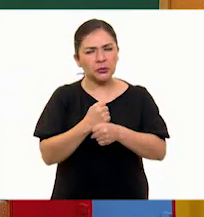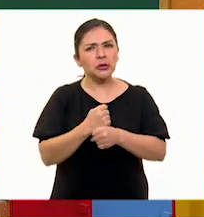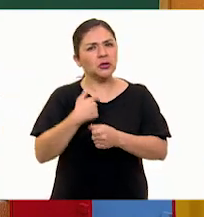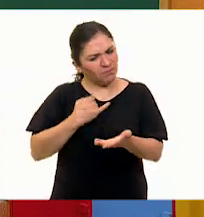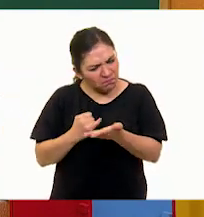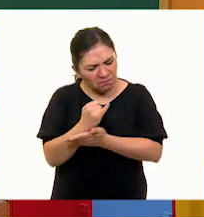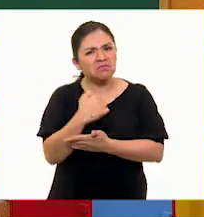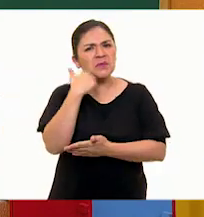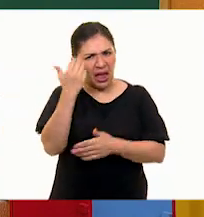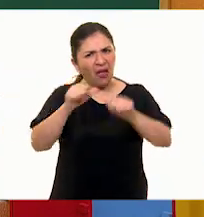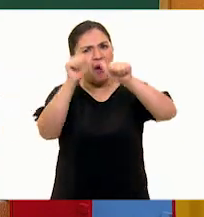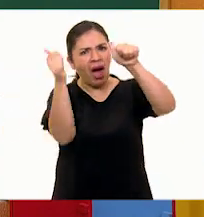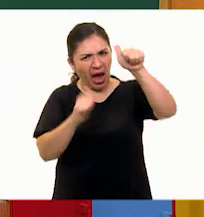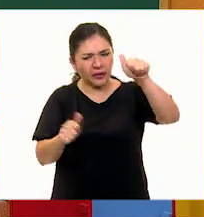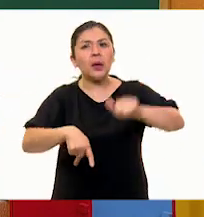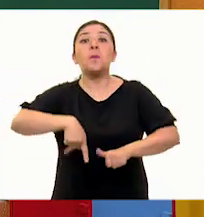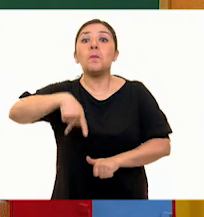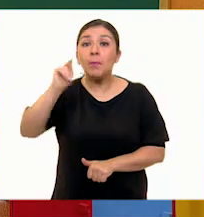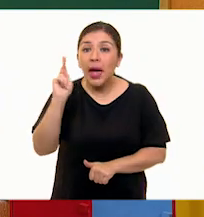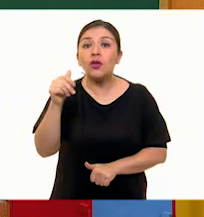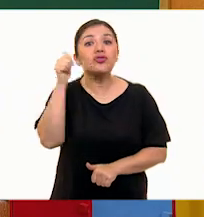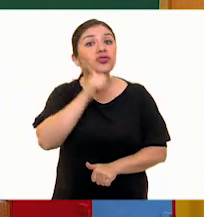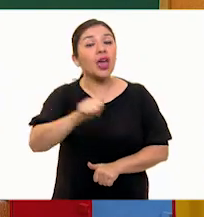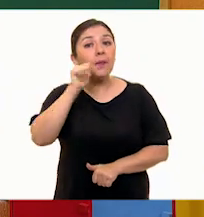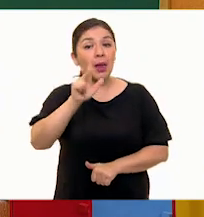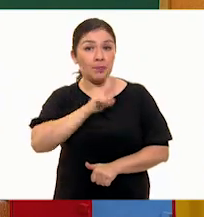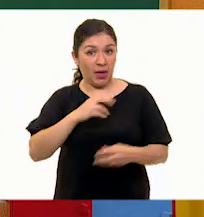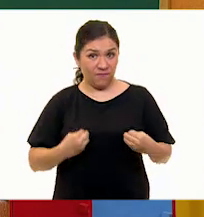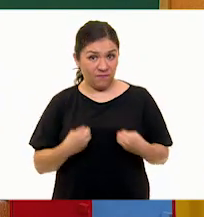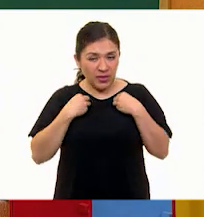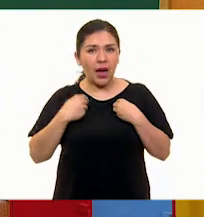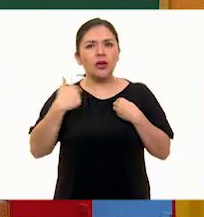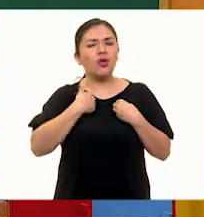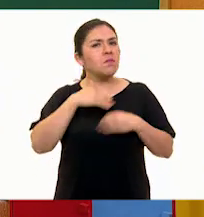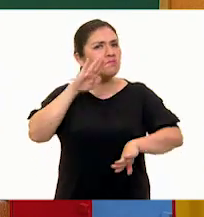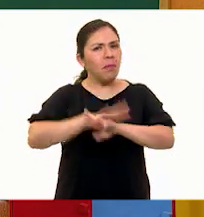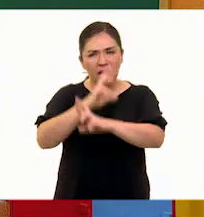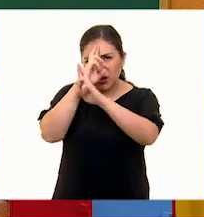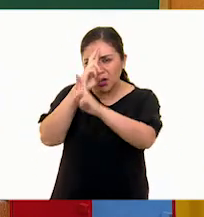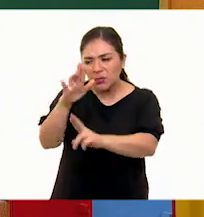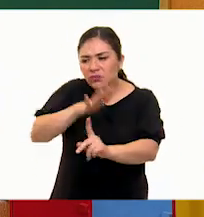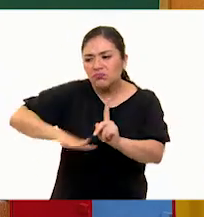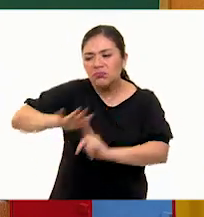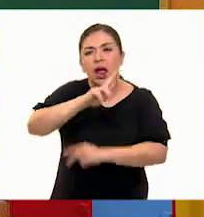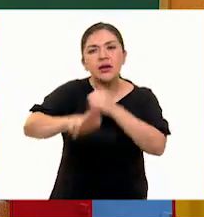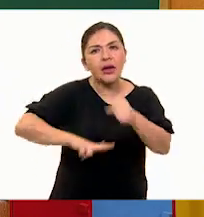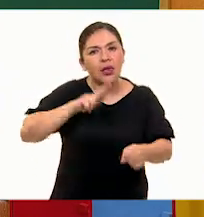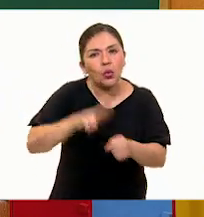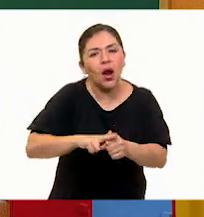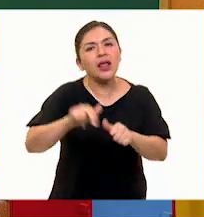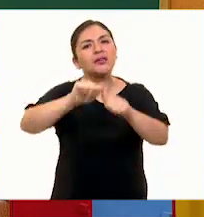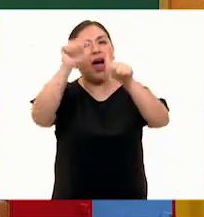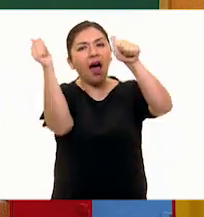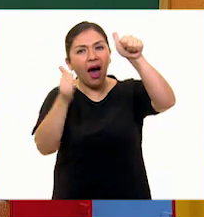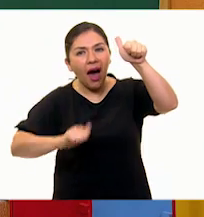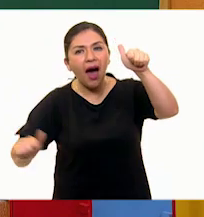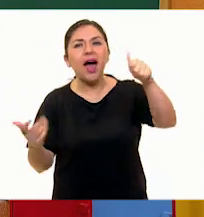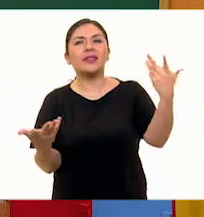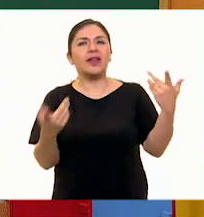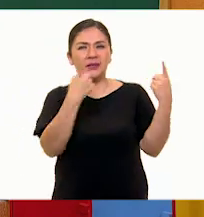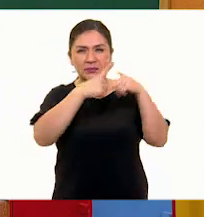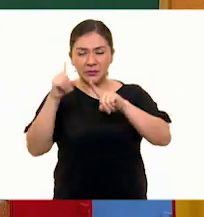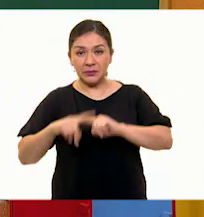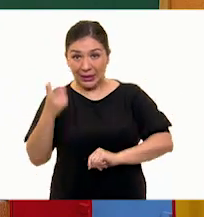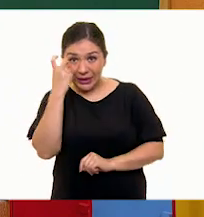Sin embargo, tuve siempre en mi vida tuve un profundo respeto por la naturaleza, por las artes y